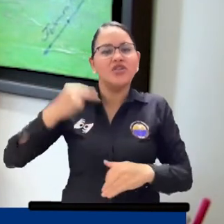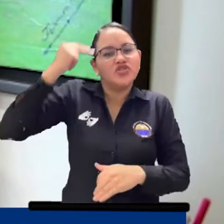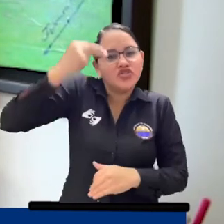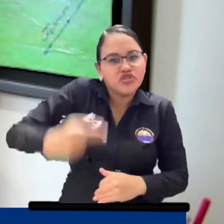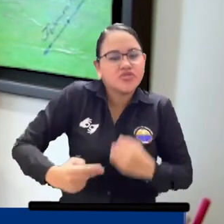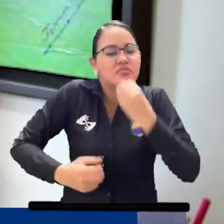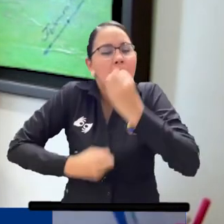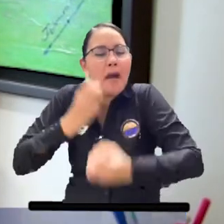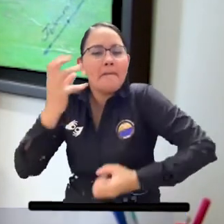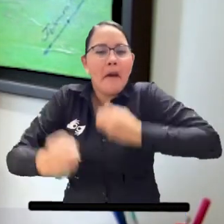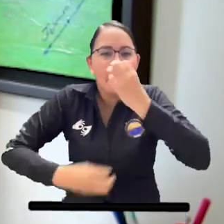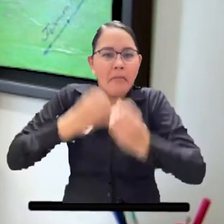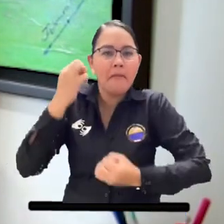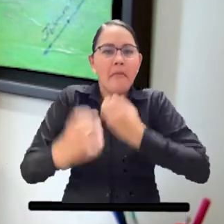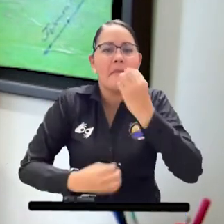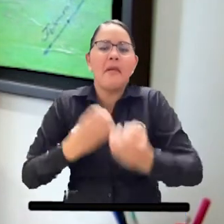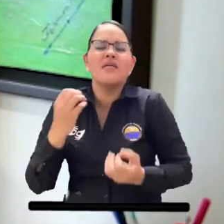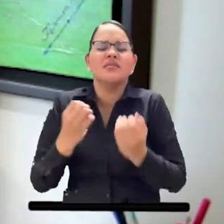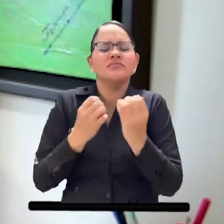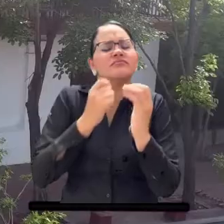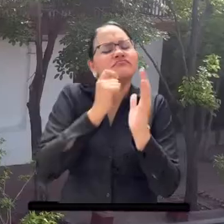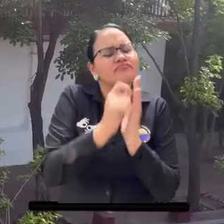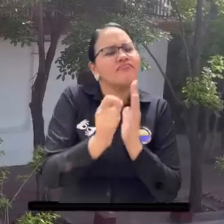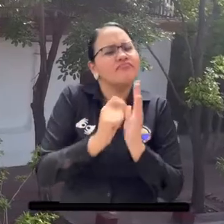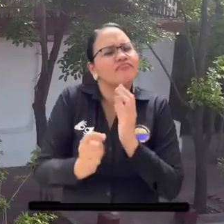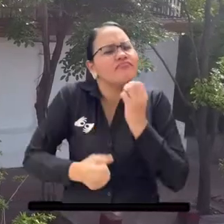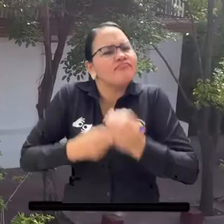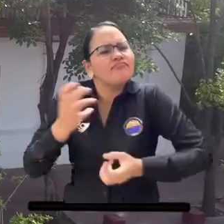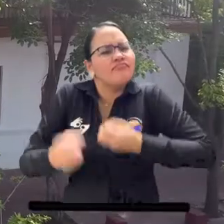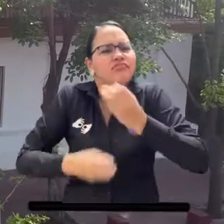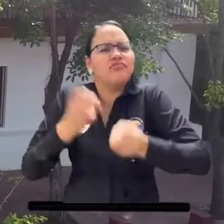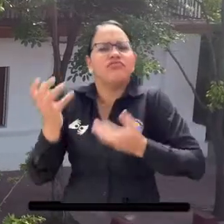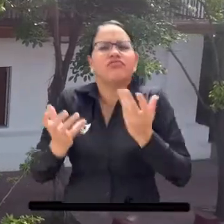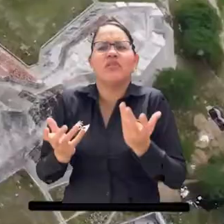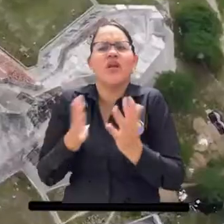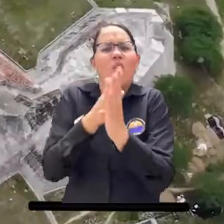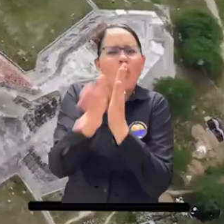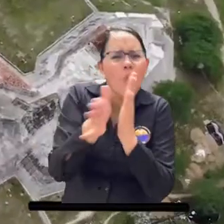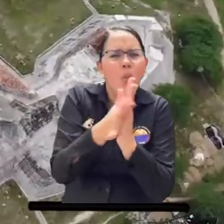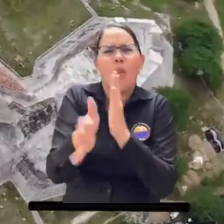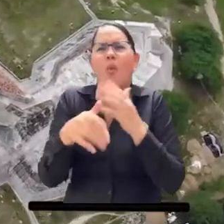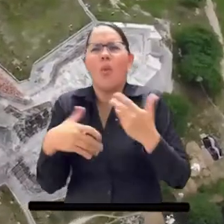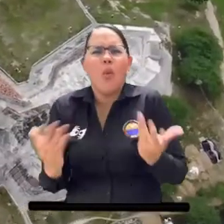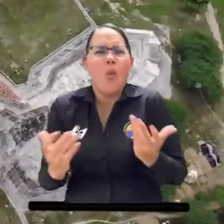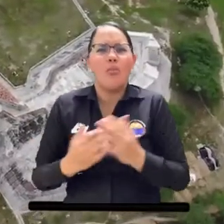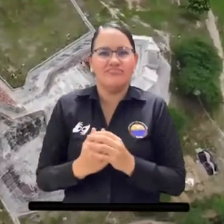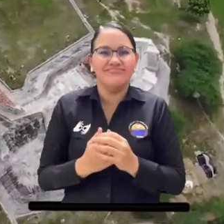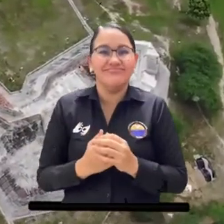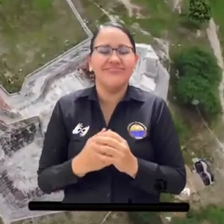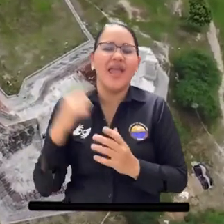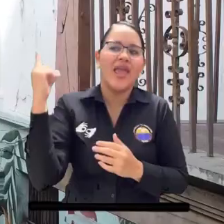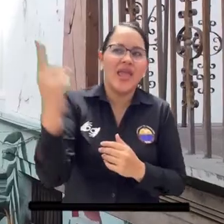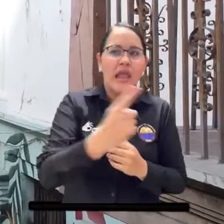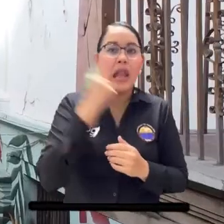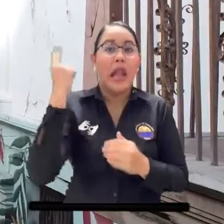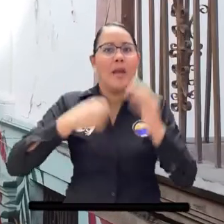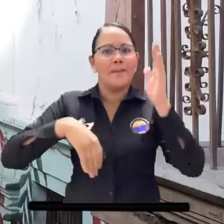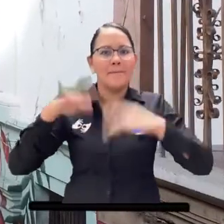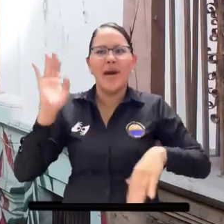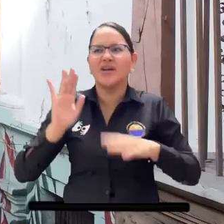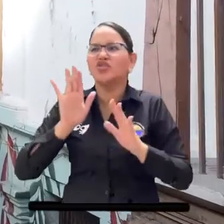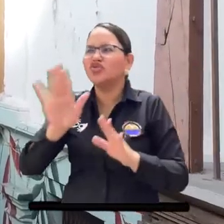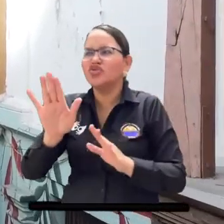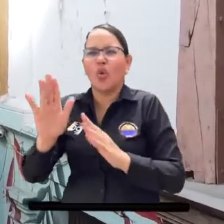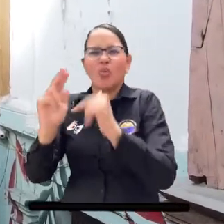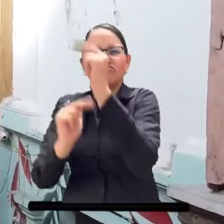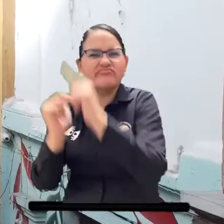acerca de estos elementos, de los cuales están construidos todas esas edificaciones